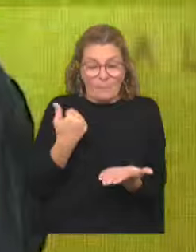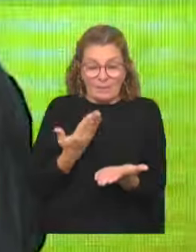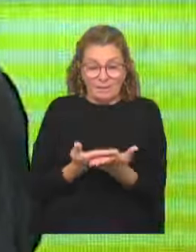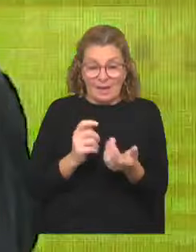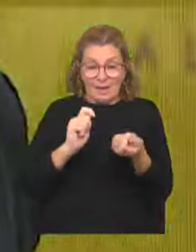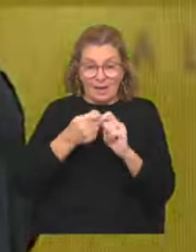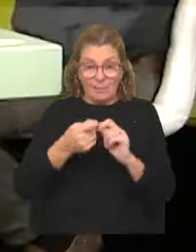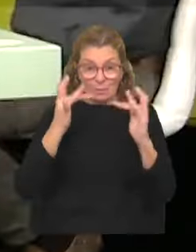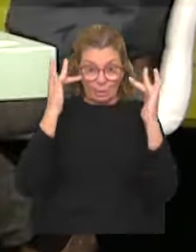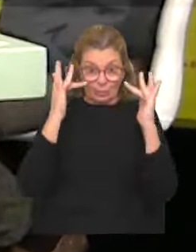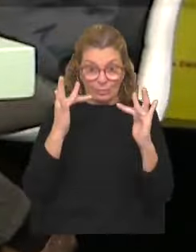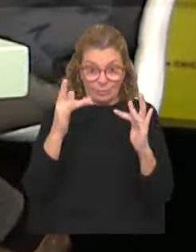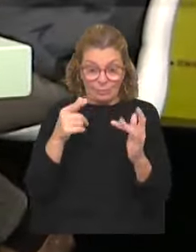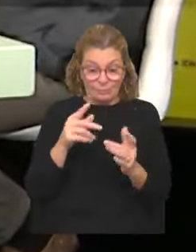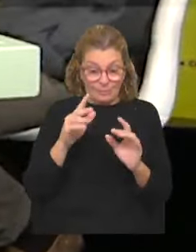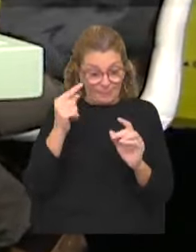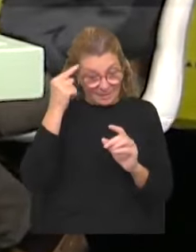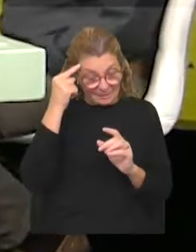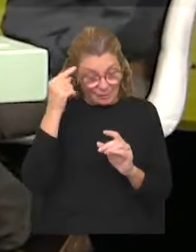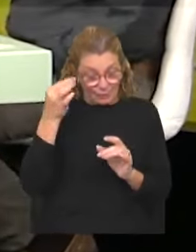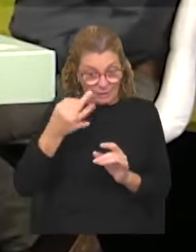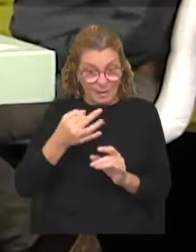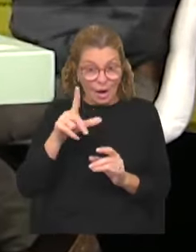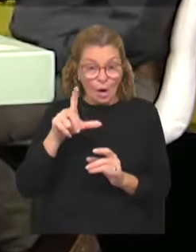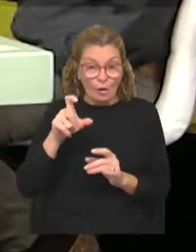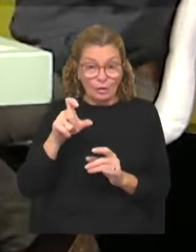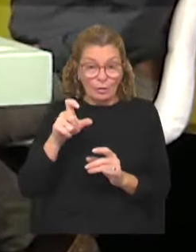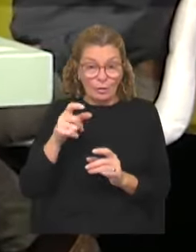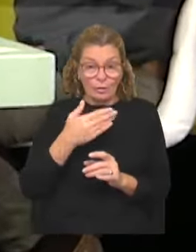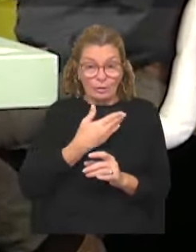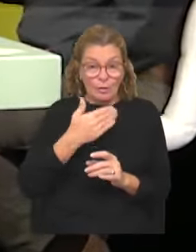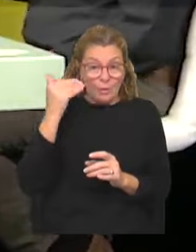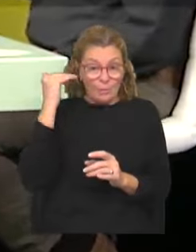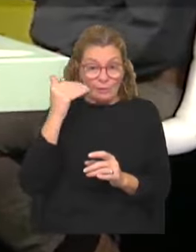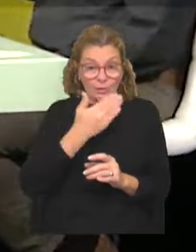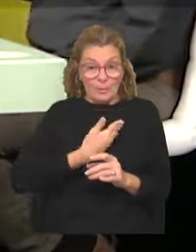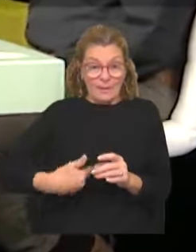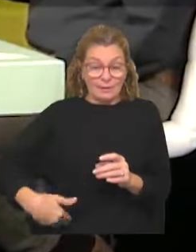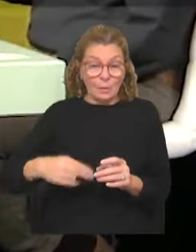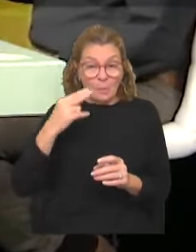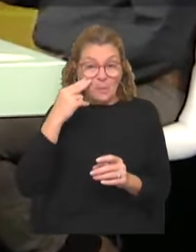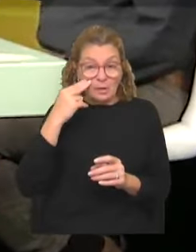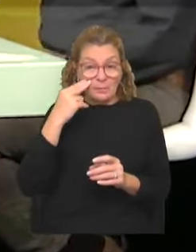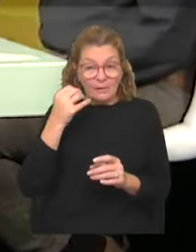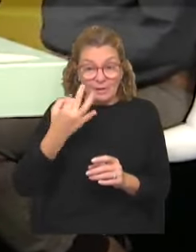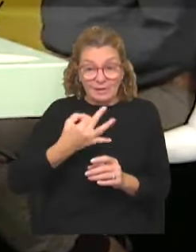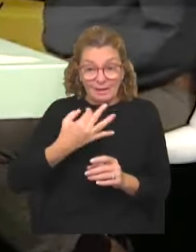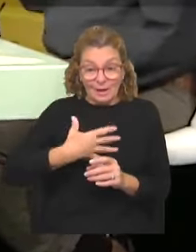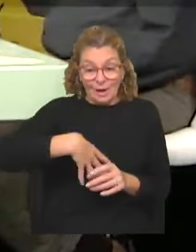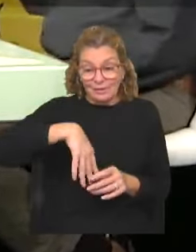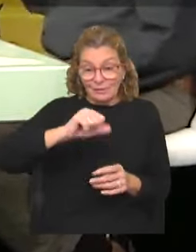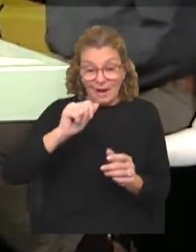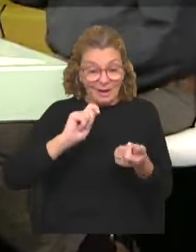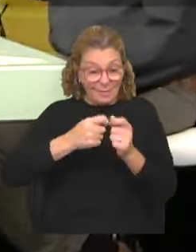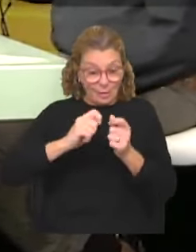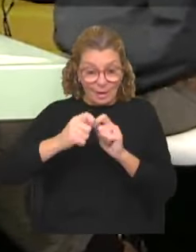transformación educativa en esos términos, en realidad, obviamente que los docentes pasan a ser un problema, porque en realidad se quieren llevar adelante cambios